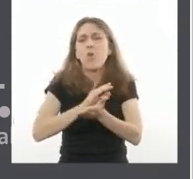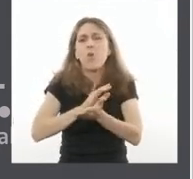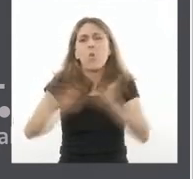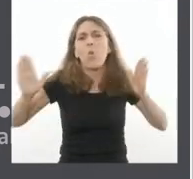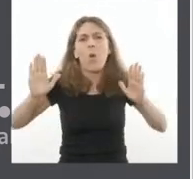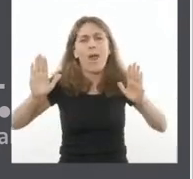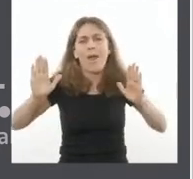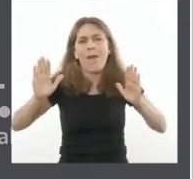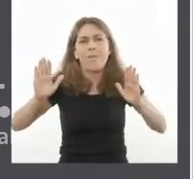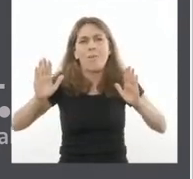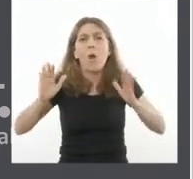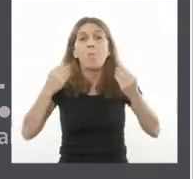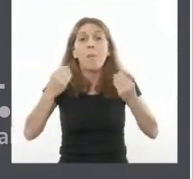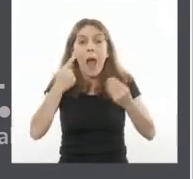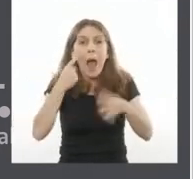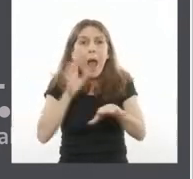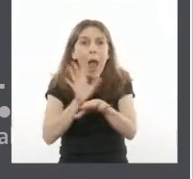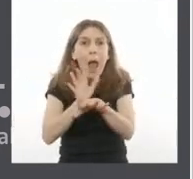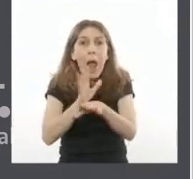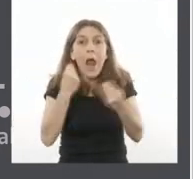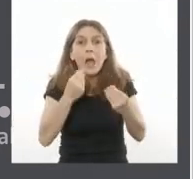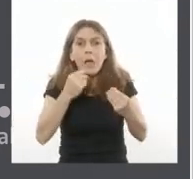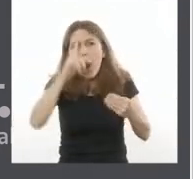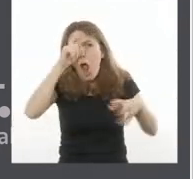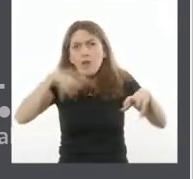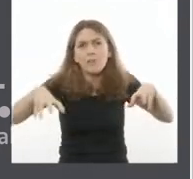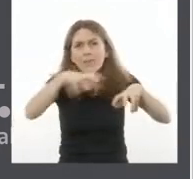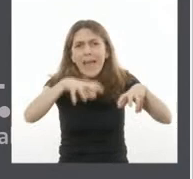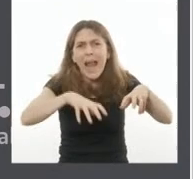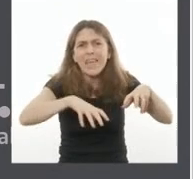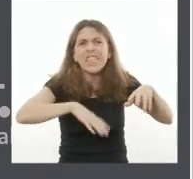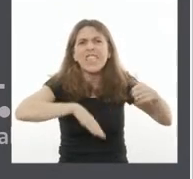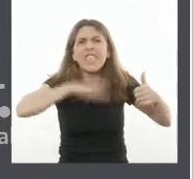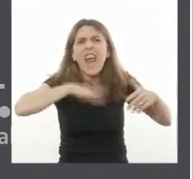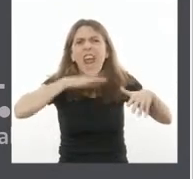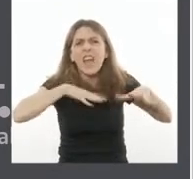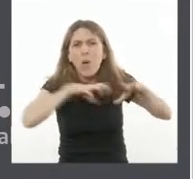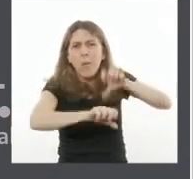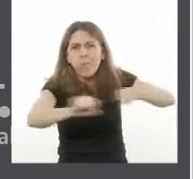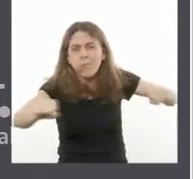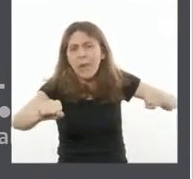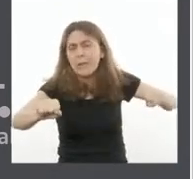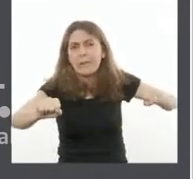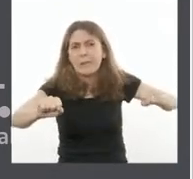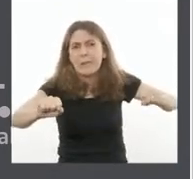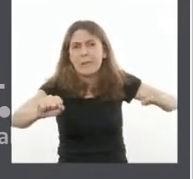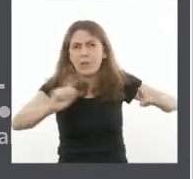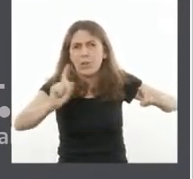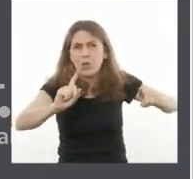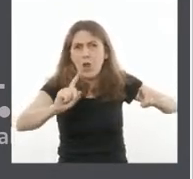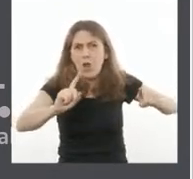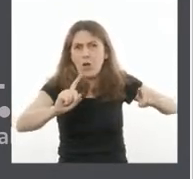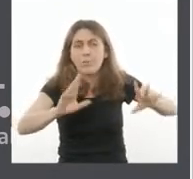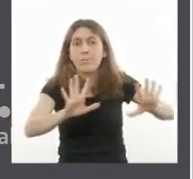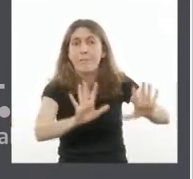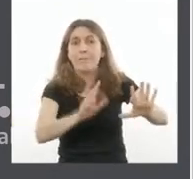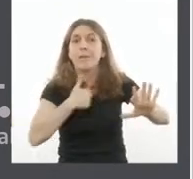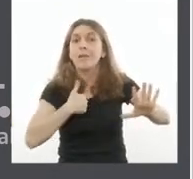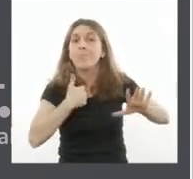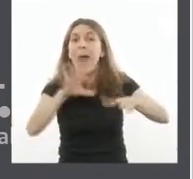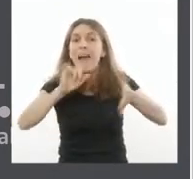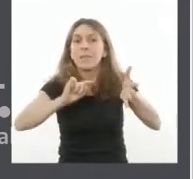todo lo posible para evitar la saturación del sistema de salud. Fundamentalmente en el área metropolitana de Buenos Aires,